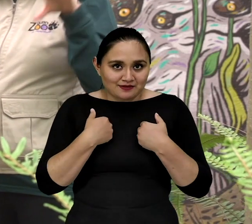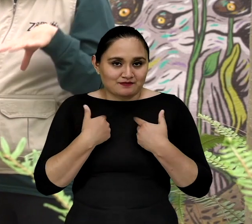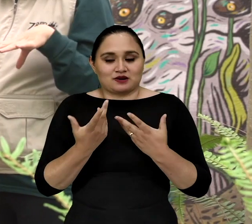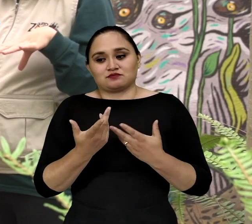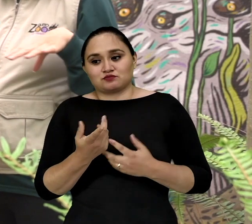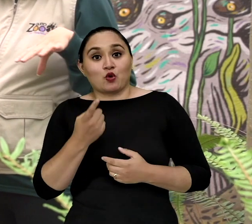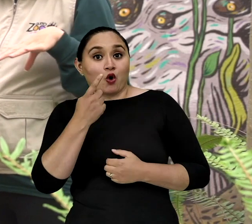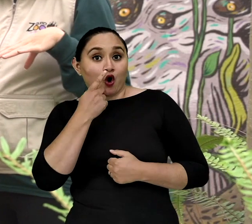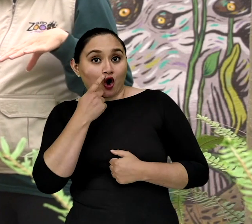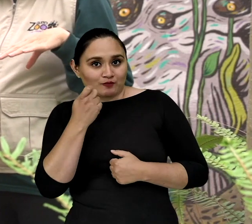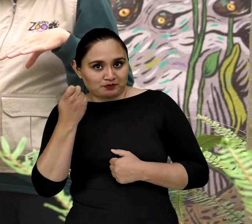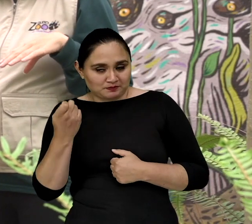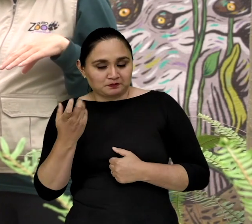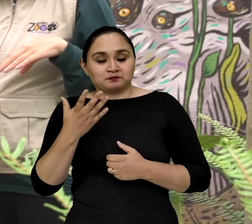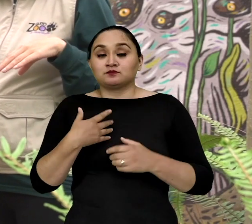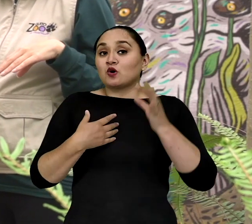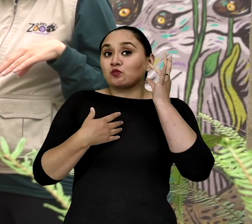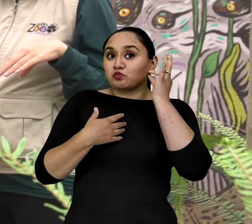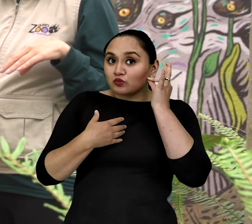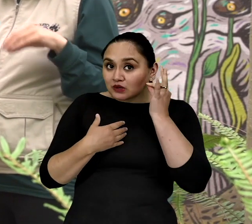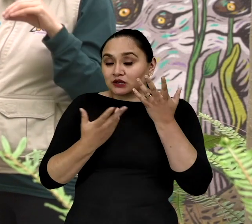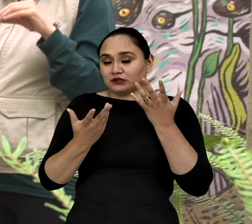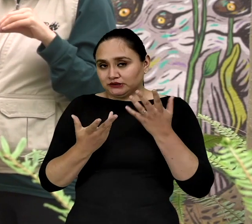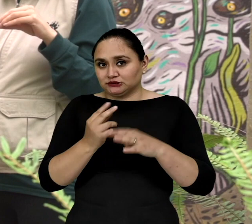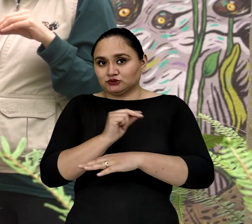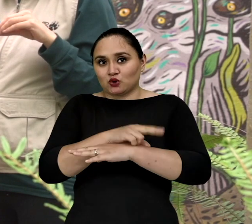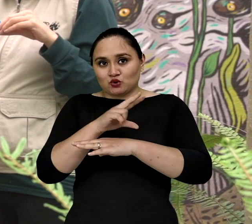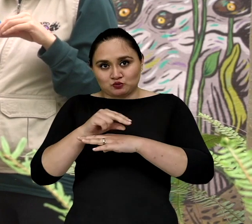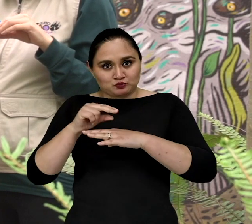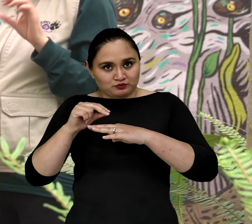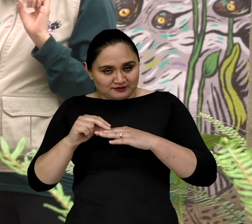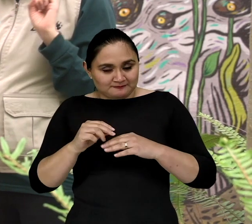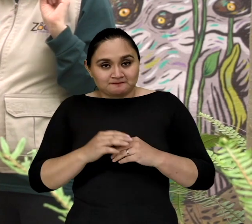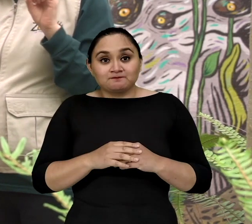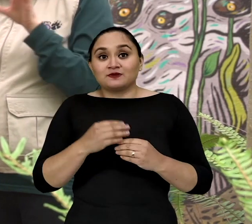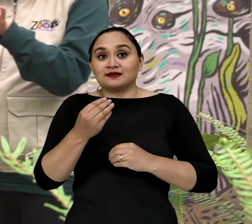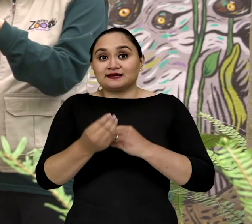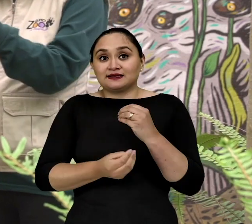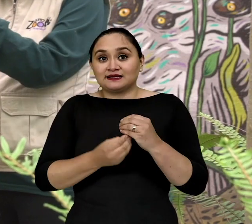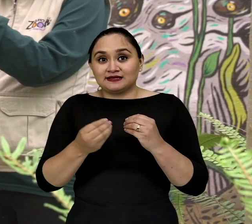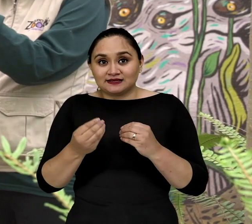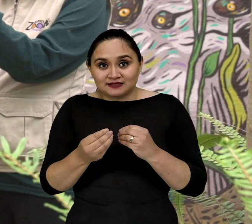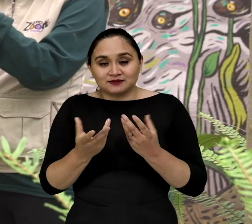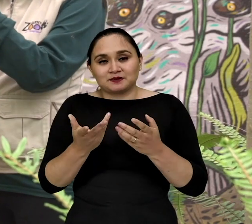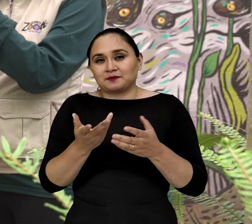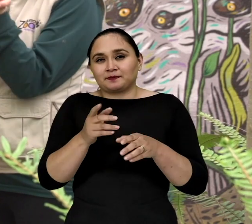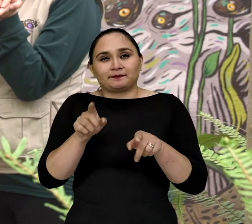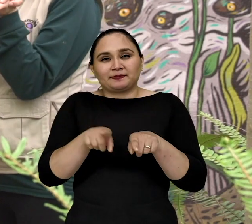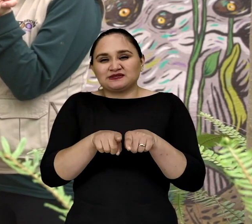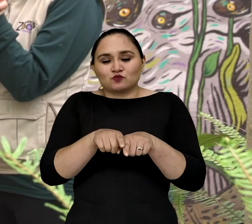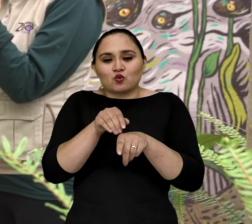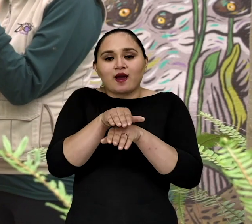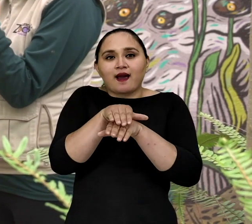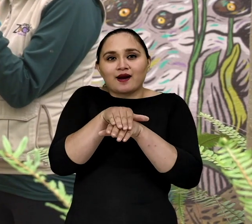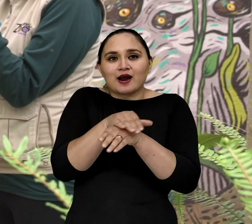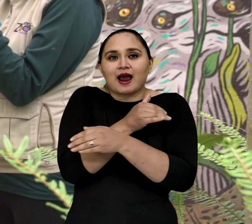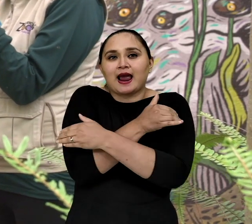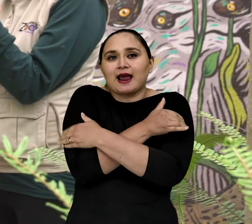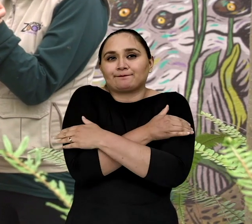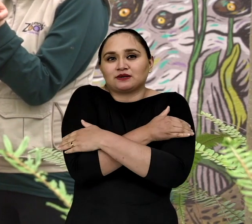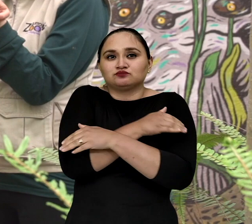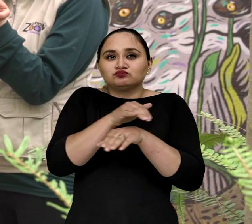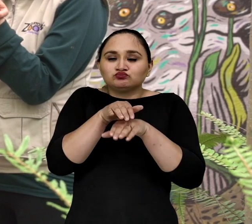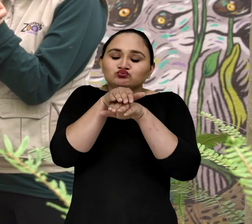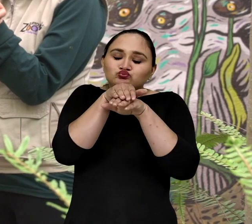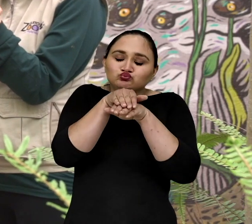rana hembra, una rana macho La rana macho es más pequeñita que la hembra Y lo que hacen es un abrazo que nosotros lo conocemos como